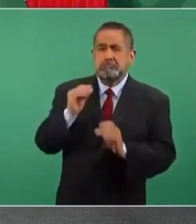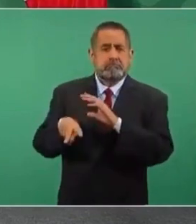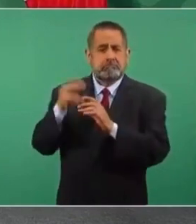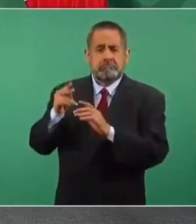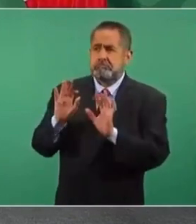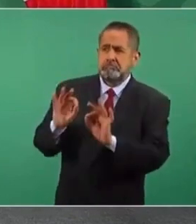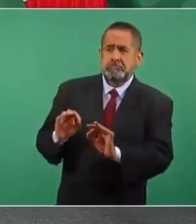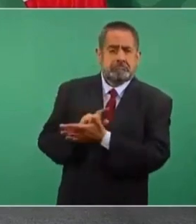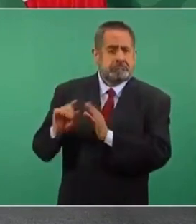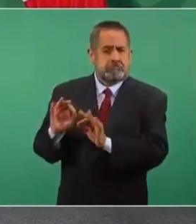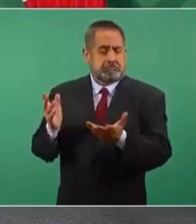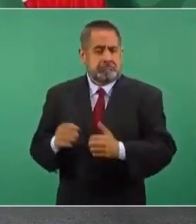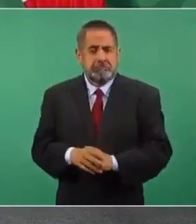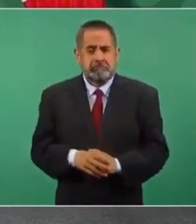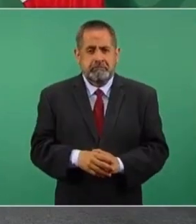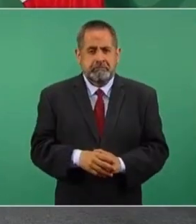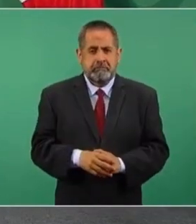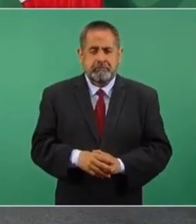vacío, siempre.